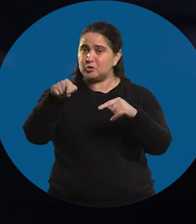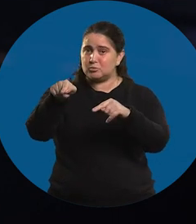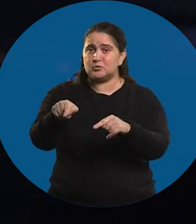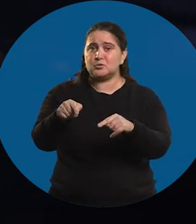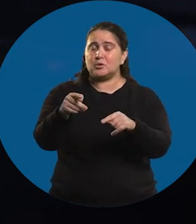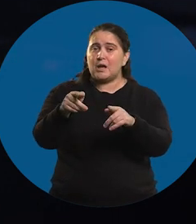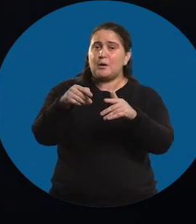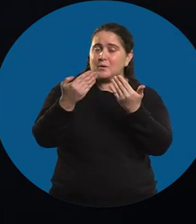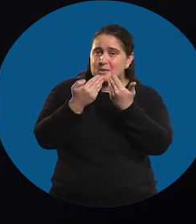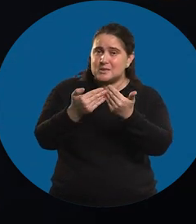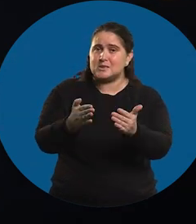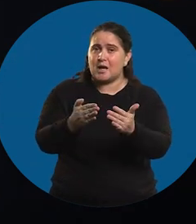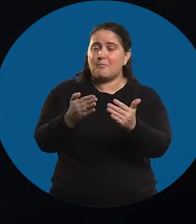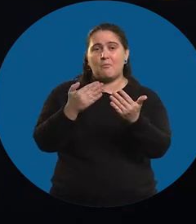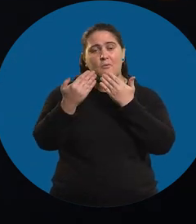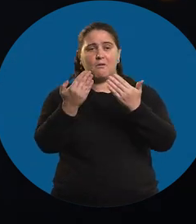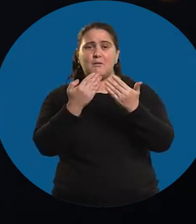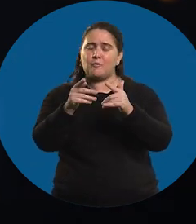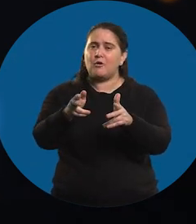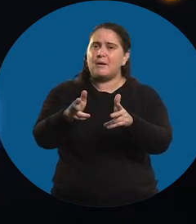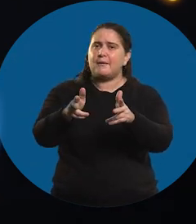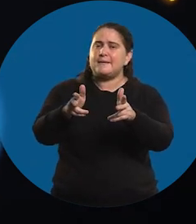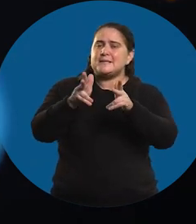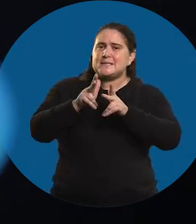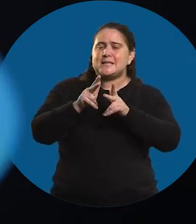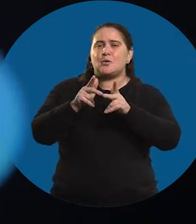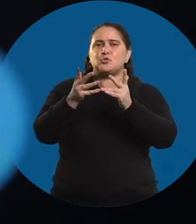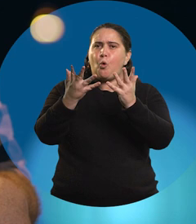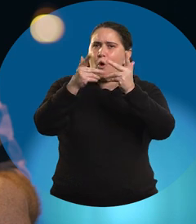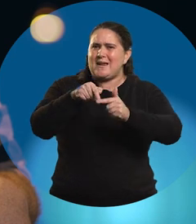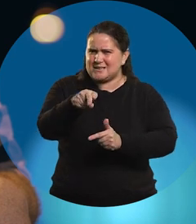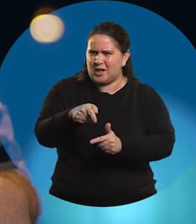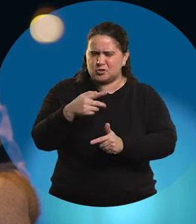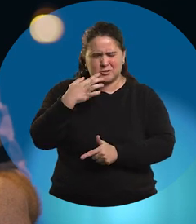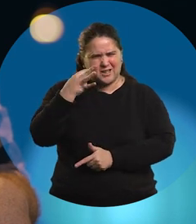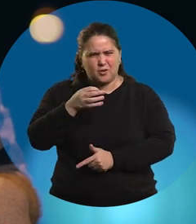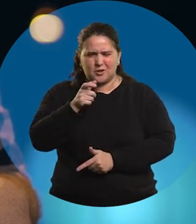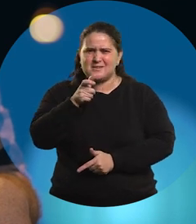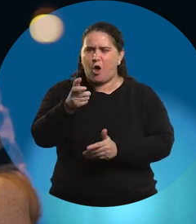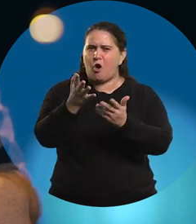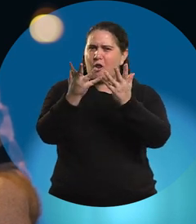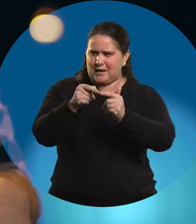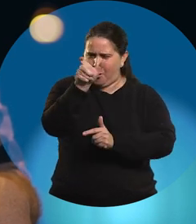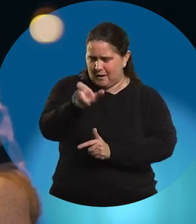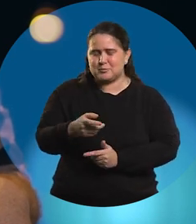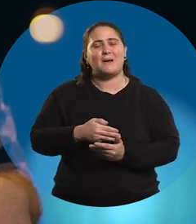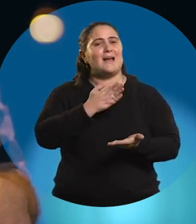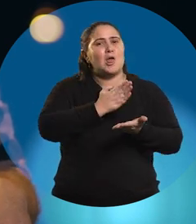Sin embargo vos, cuando comenzamos a conversar, te definís como un tipo ordenado, creo que lo habías dicho.